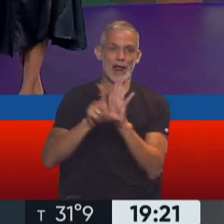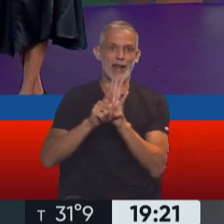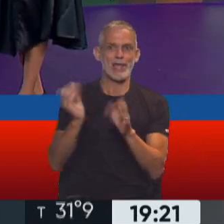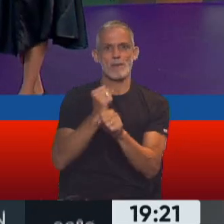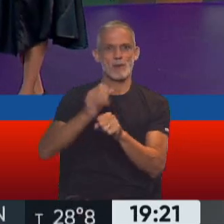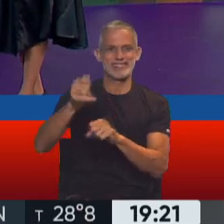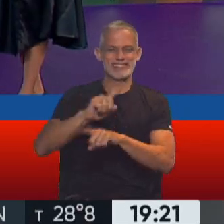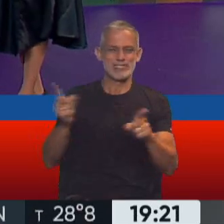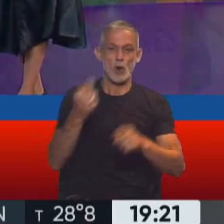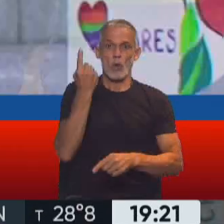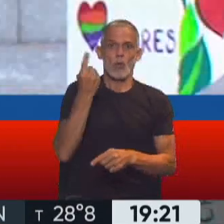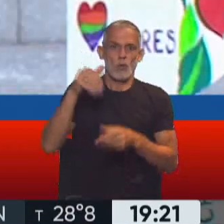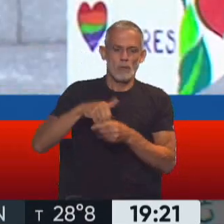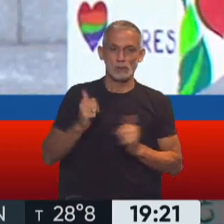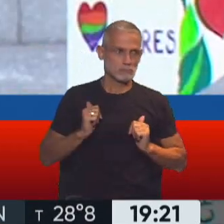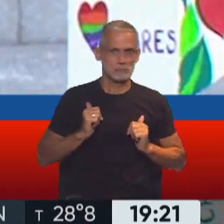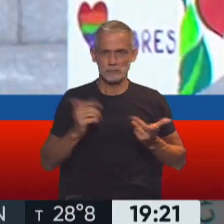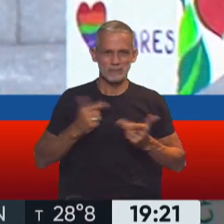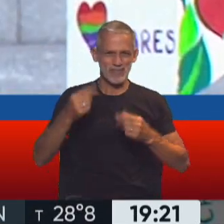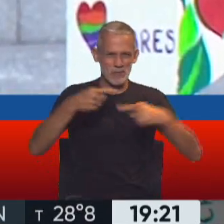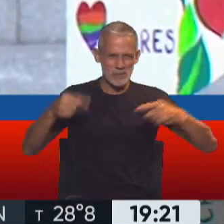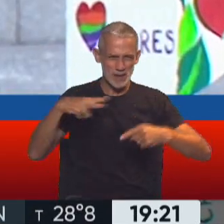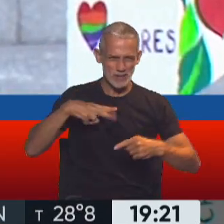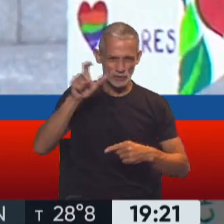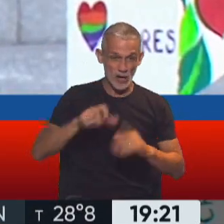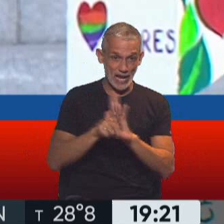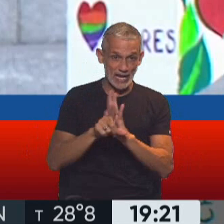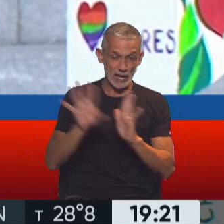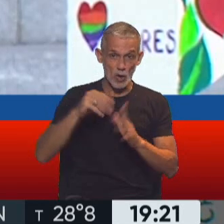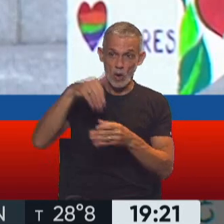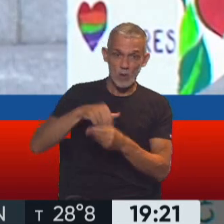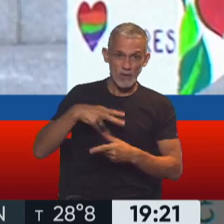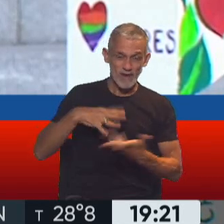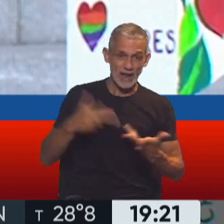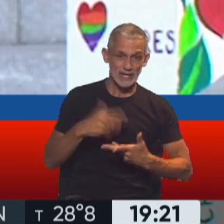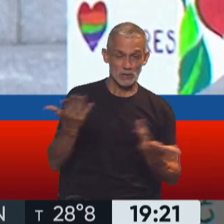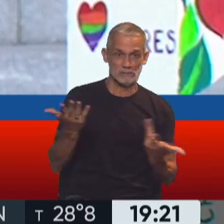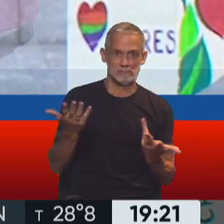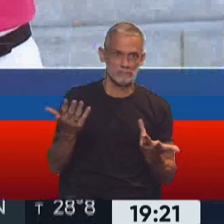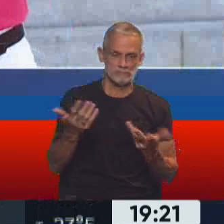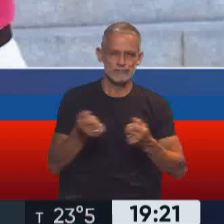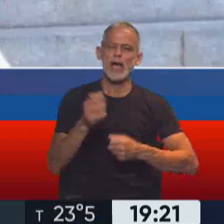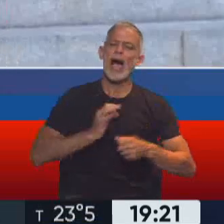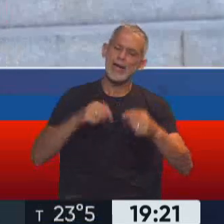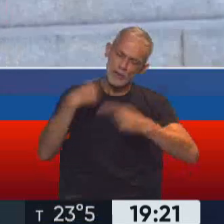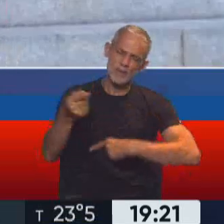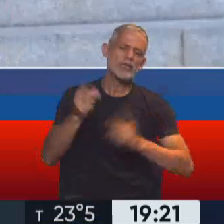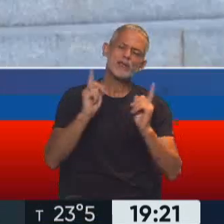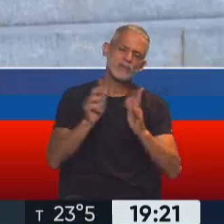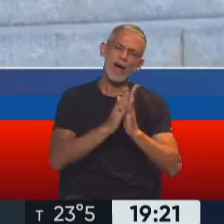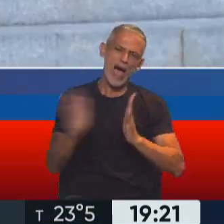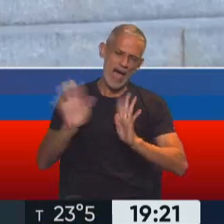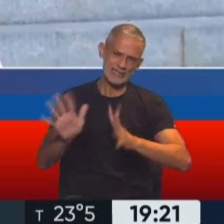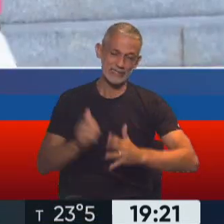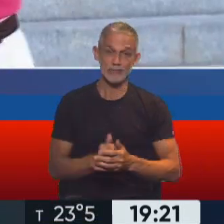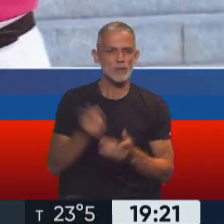pueda sancionar, como la de bienes personales, o no tenerlo. Eso es lo que va a ocurrir todo el año que viene. Pero volviendo